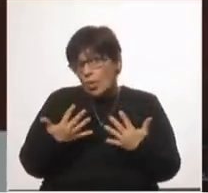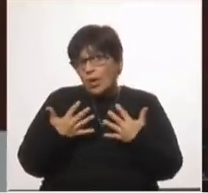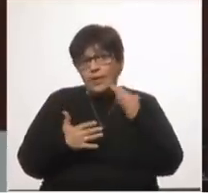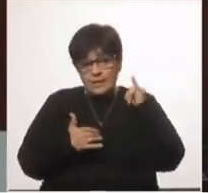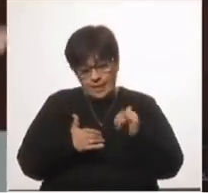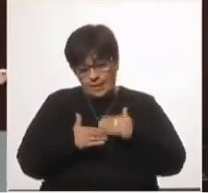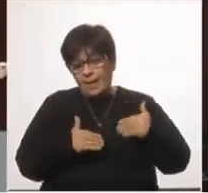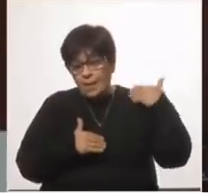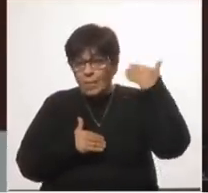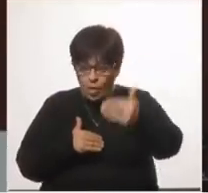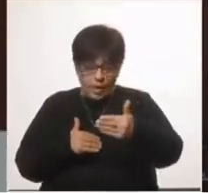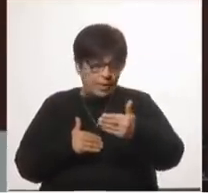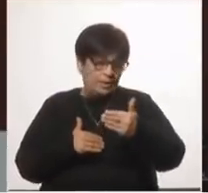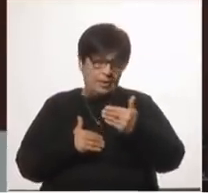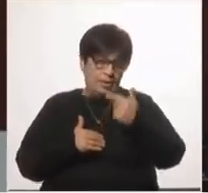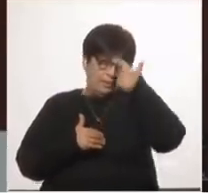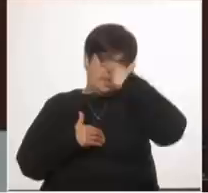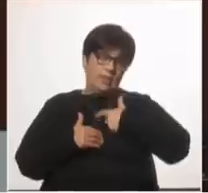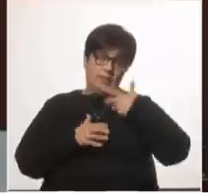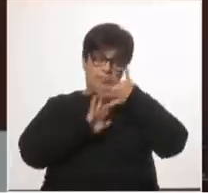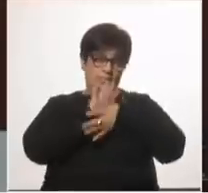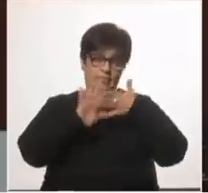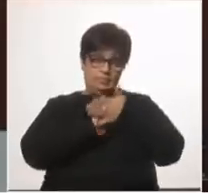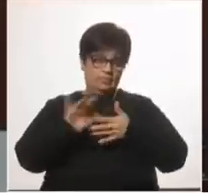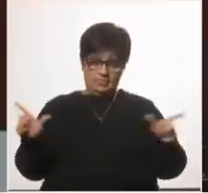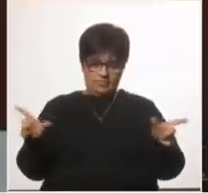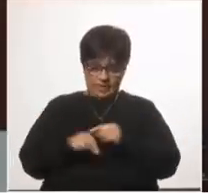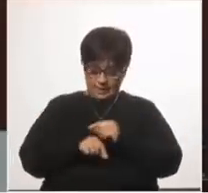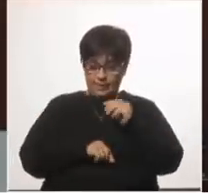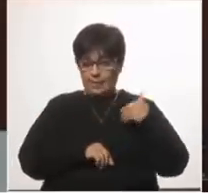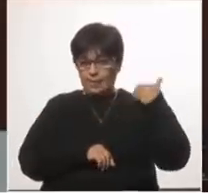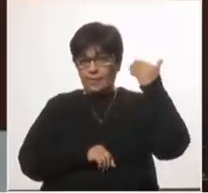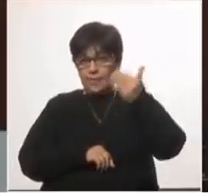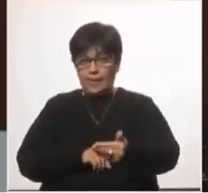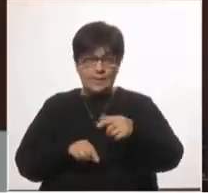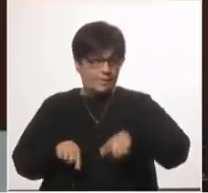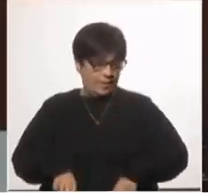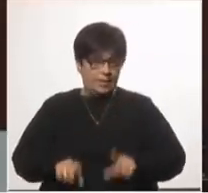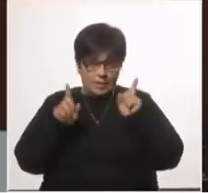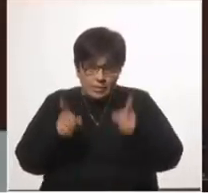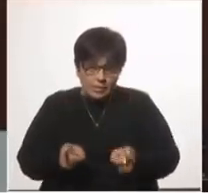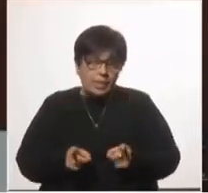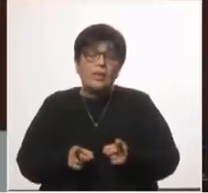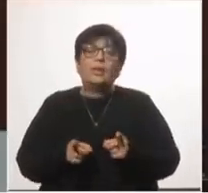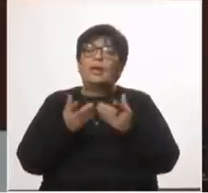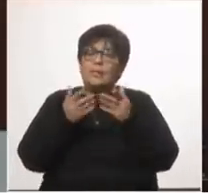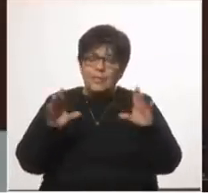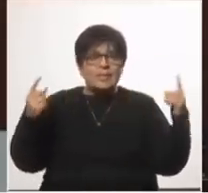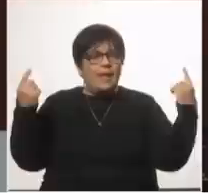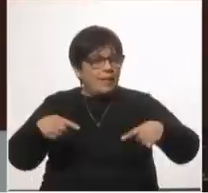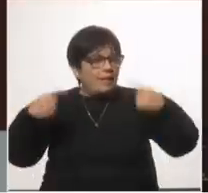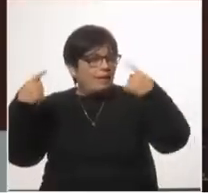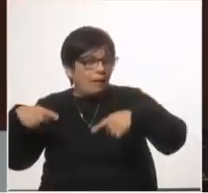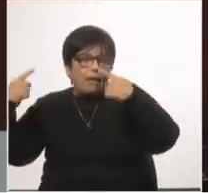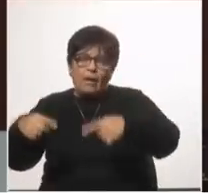posterioridad a las palabras del miembro interpelante como de los señores ministros se abra el debate